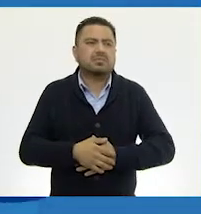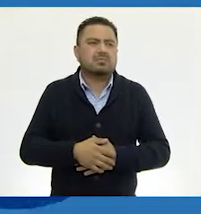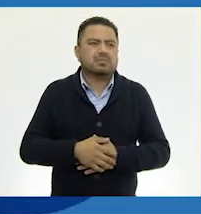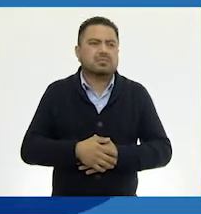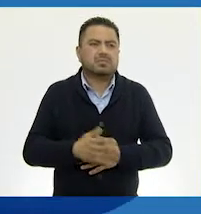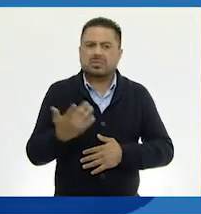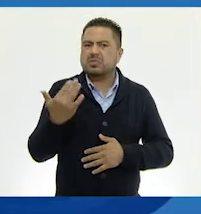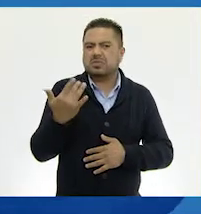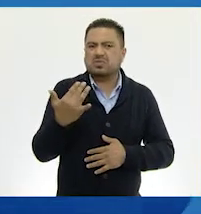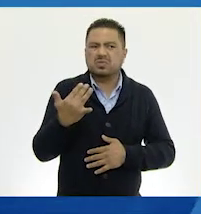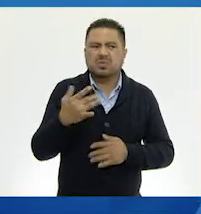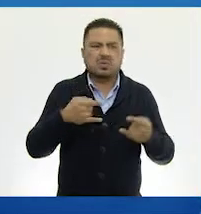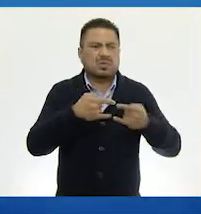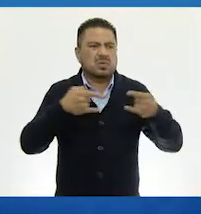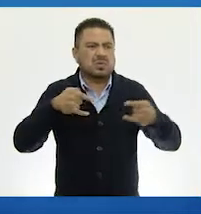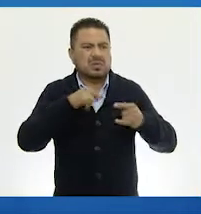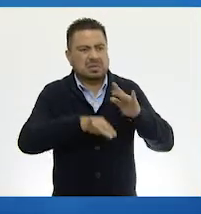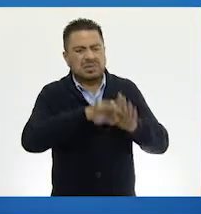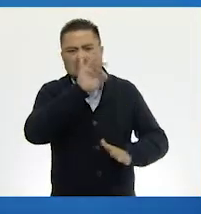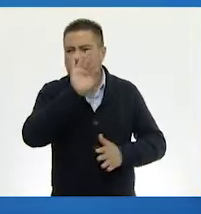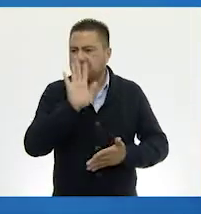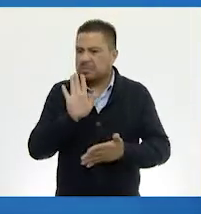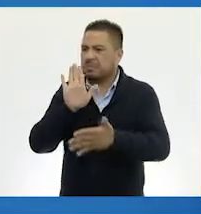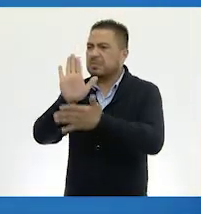Uno de 50. Un billete de 50.